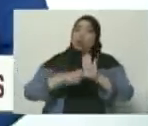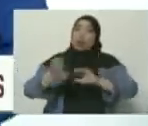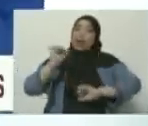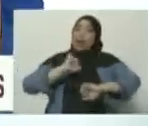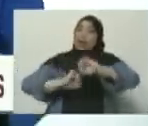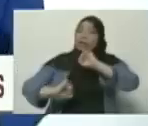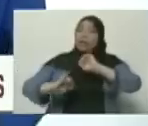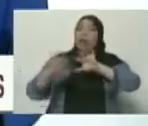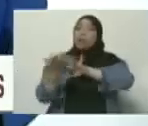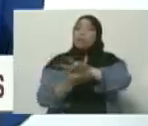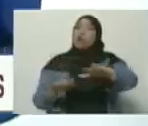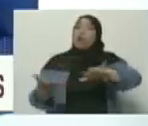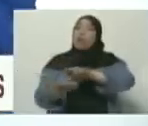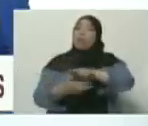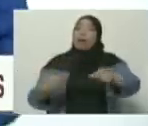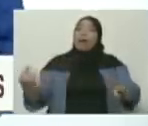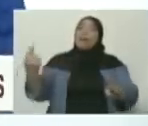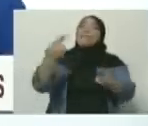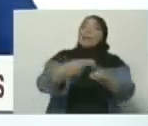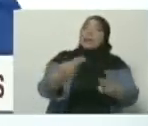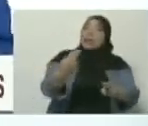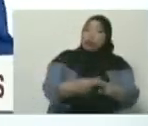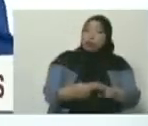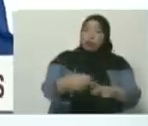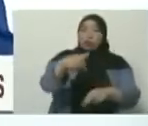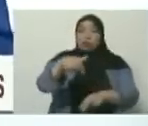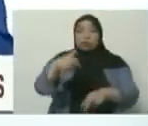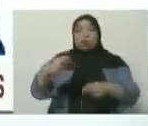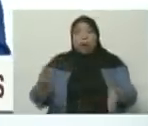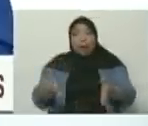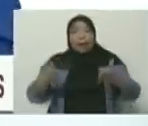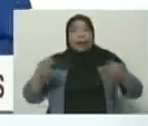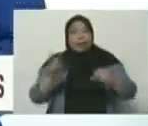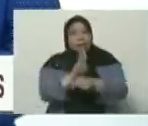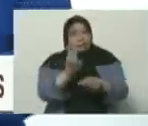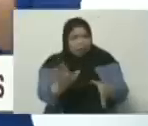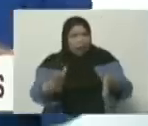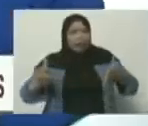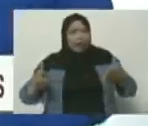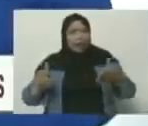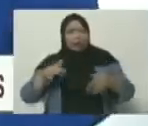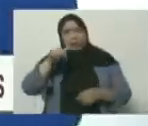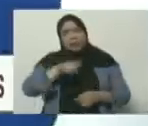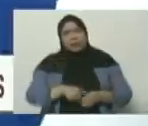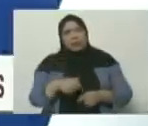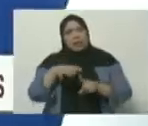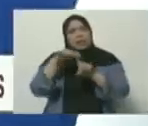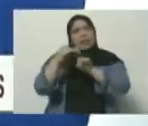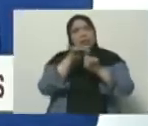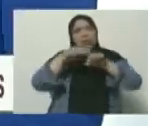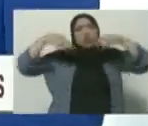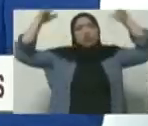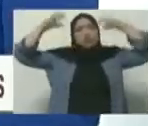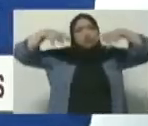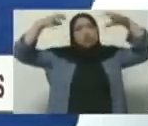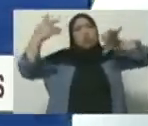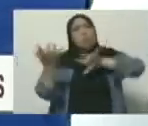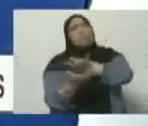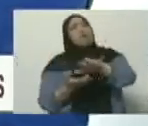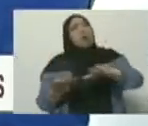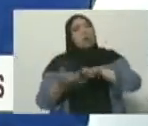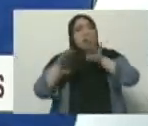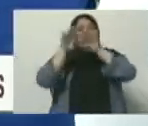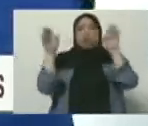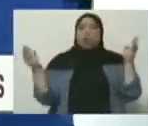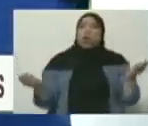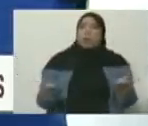mitigar el impacto, para mitigar el efecto y podamos salir victoriosos de esta situación derivada de la crisis climática que está